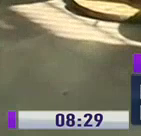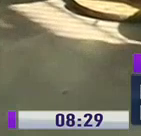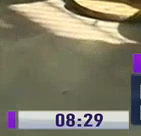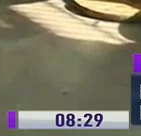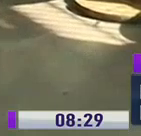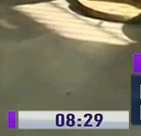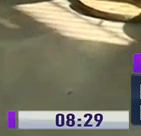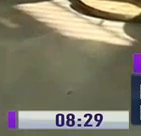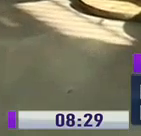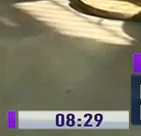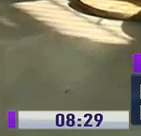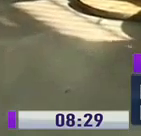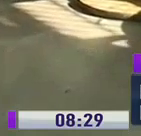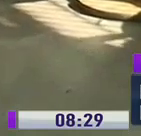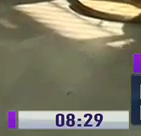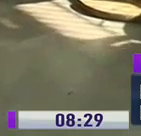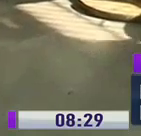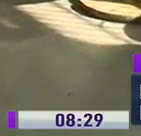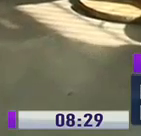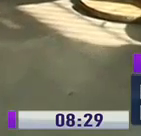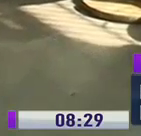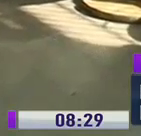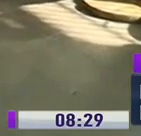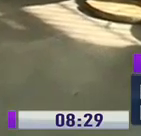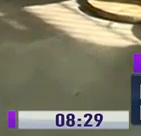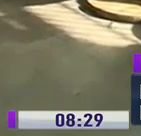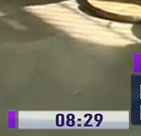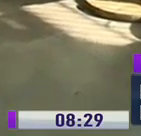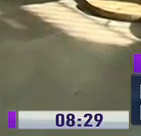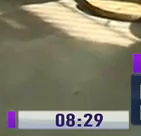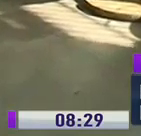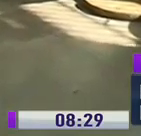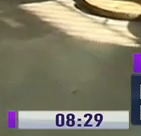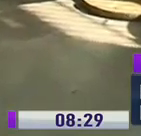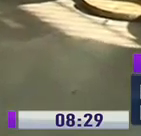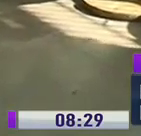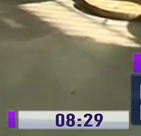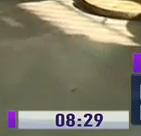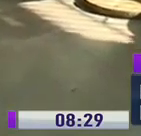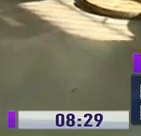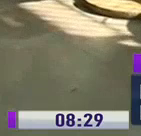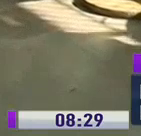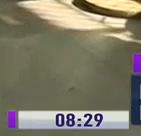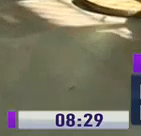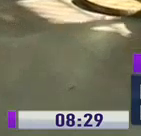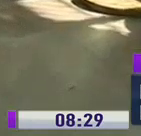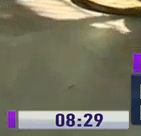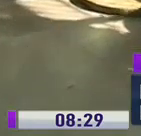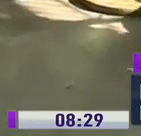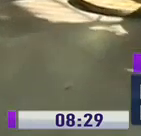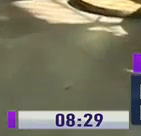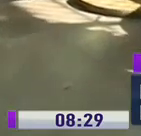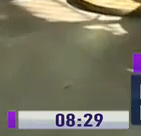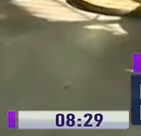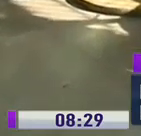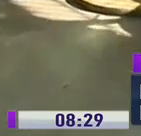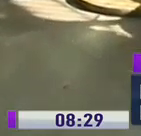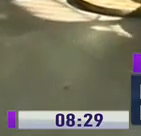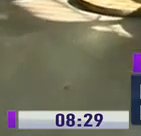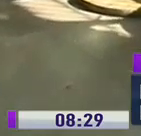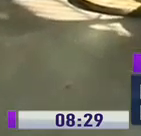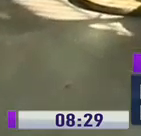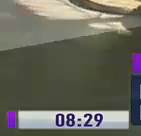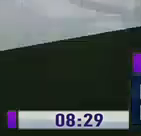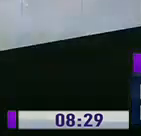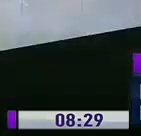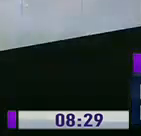través de redes sociales como Fundación Remar Ecuador y realizar este tipo de donaciones. Y a la empresa privada también le hacemos un llamado. Esta es la información,